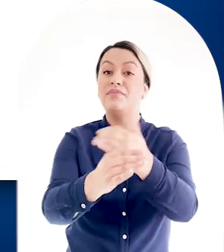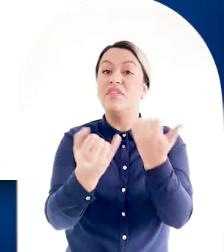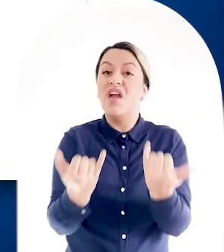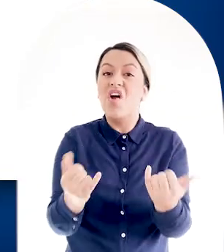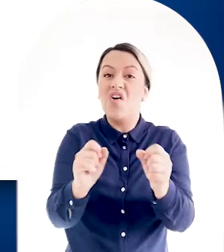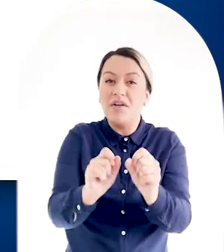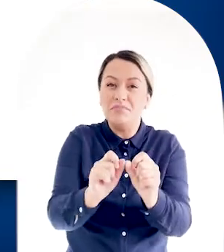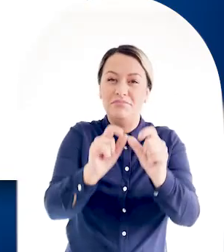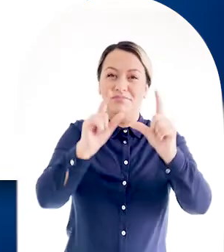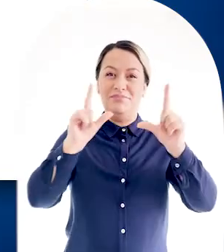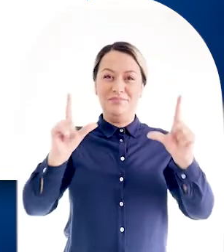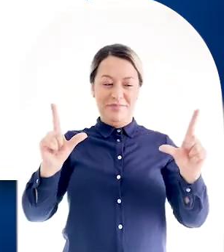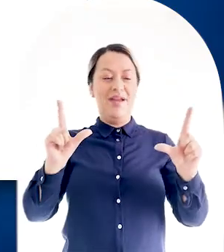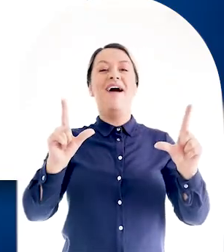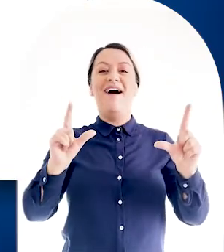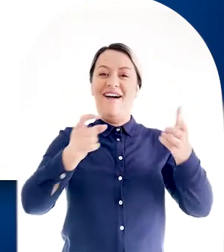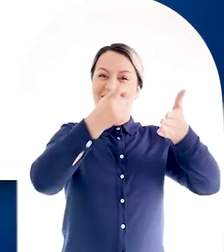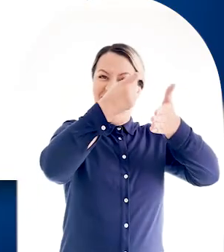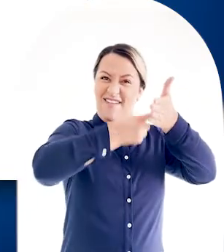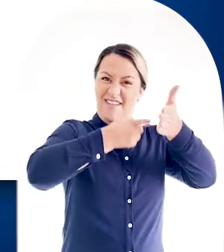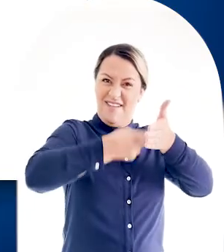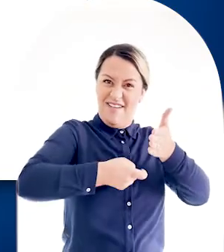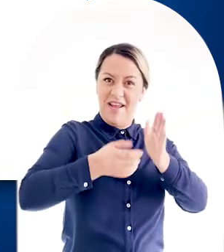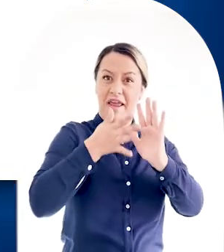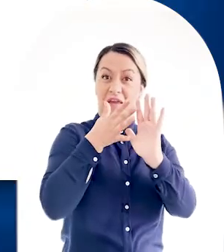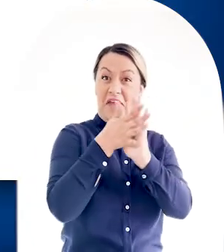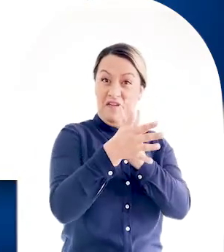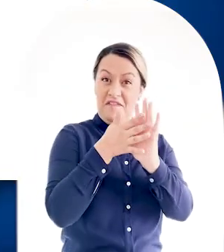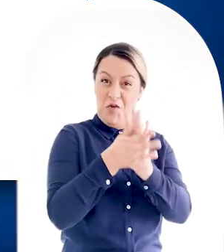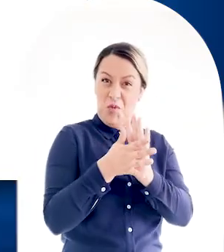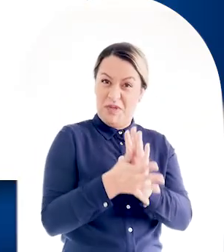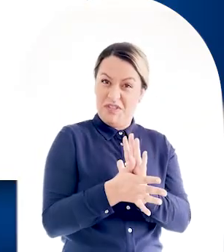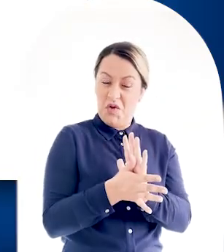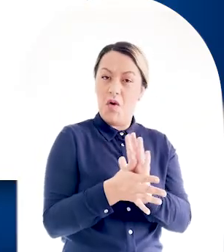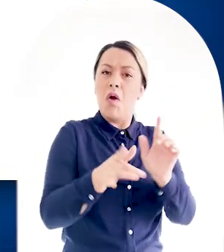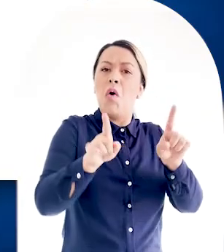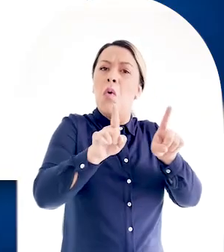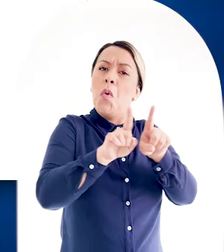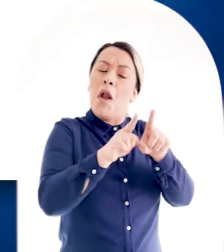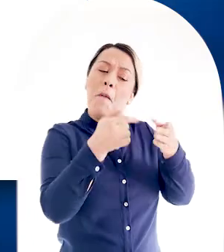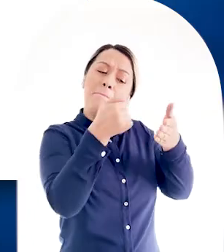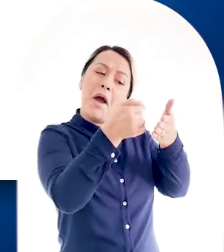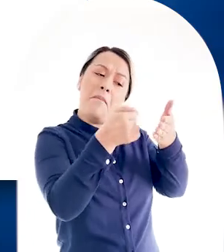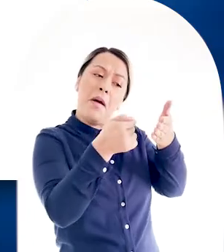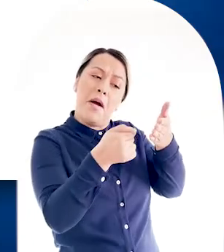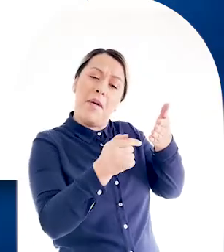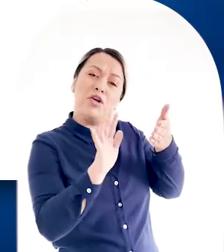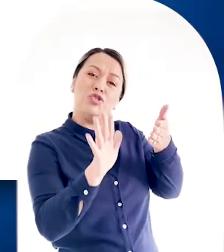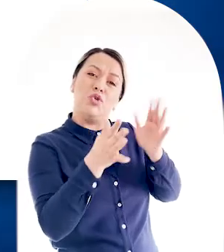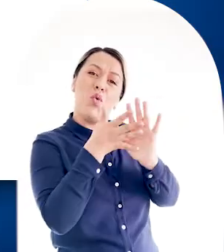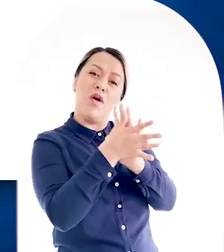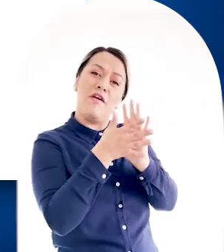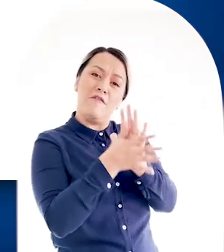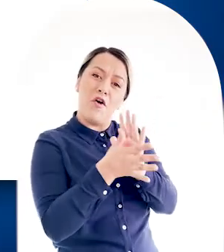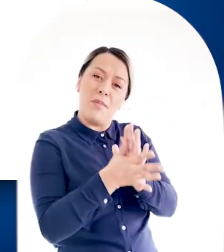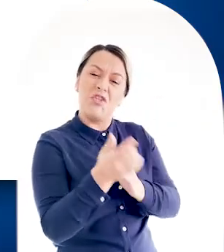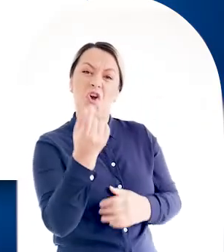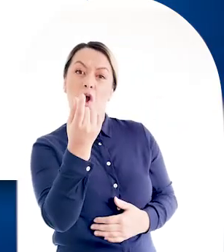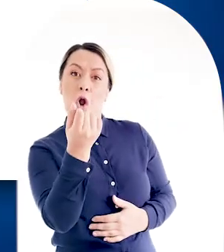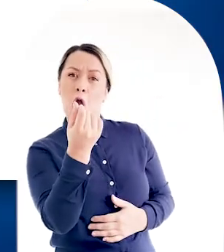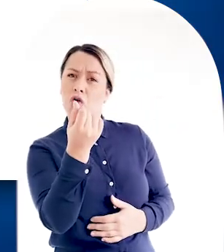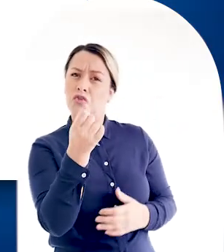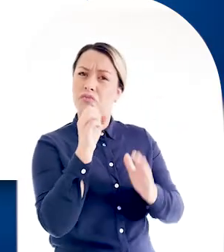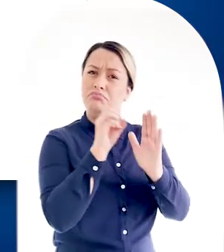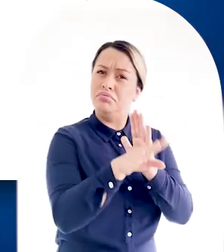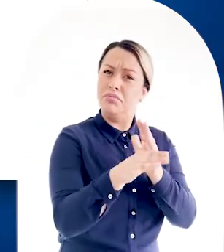de Validación de Información, en donde se presentan los datos relacionados con la transacción y el costo de la misma.